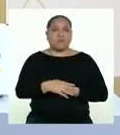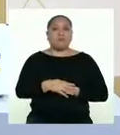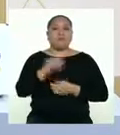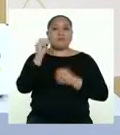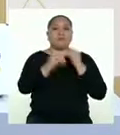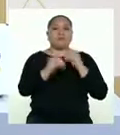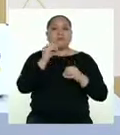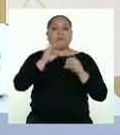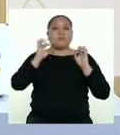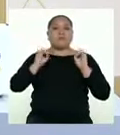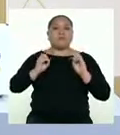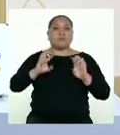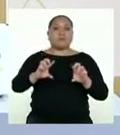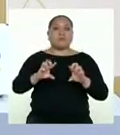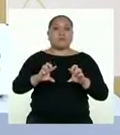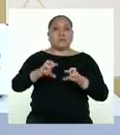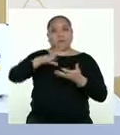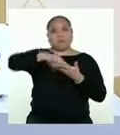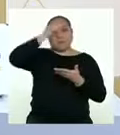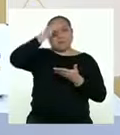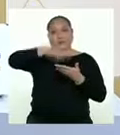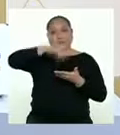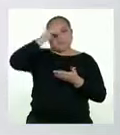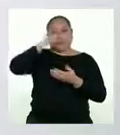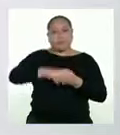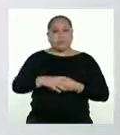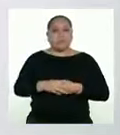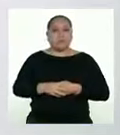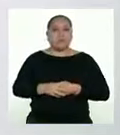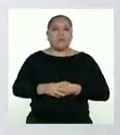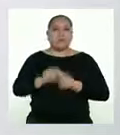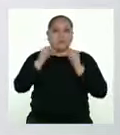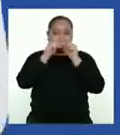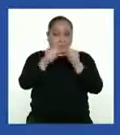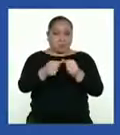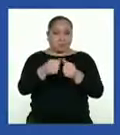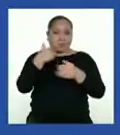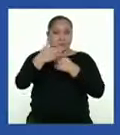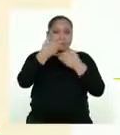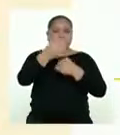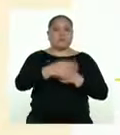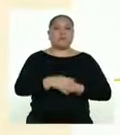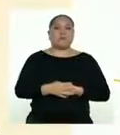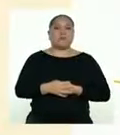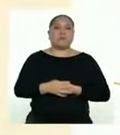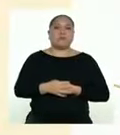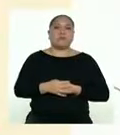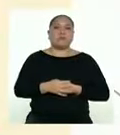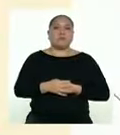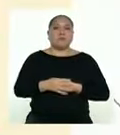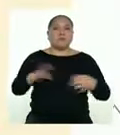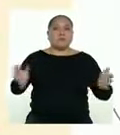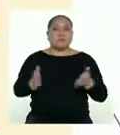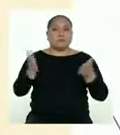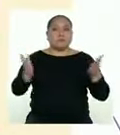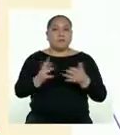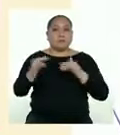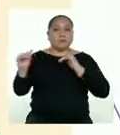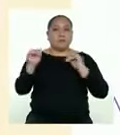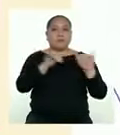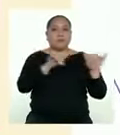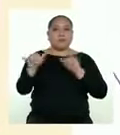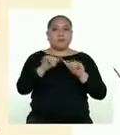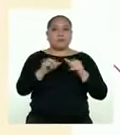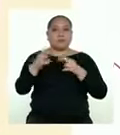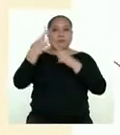generar oportunidades de aprendizaje que alimenten esos intereses. Sigamos avanzando. Promueve la igualdad y la